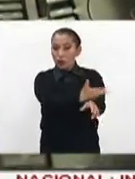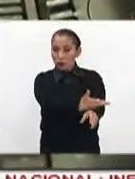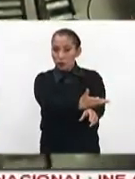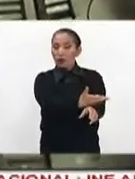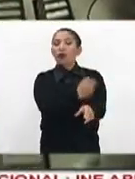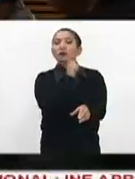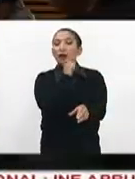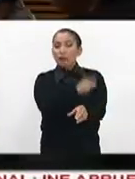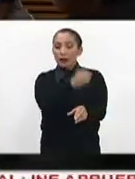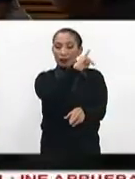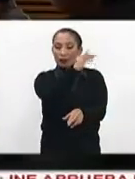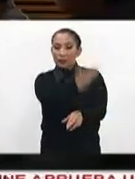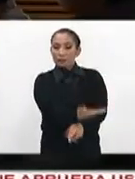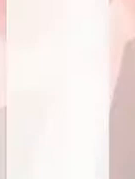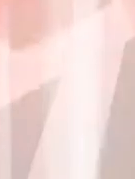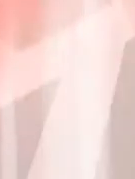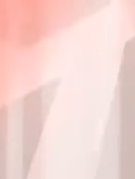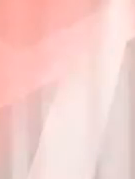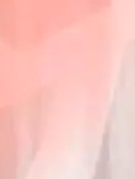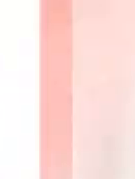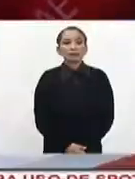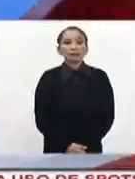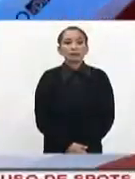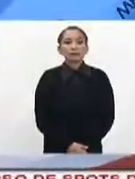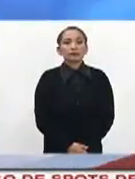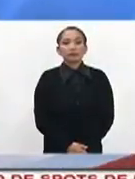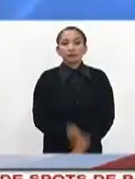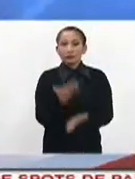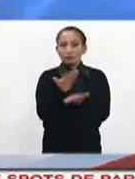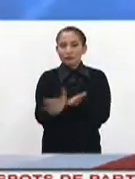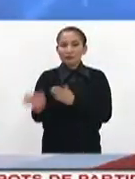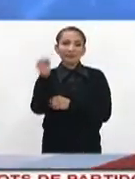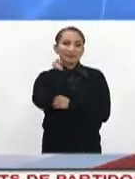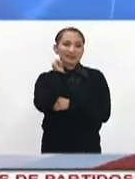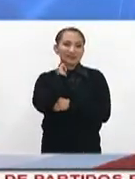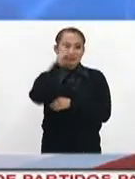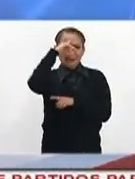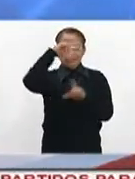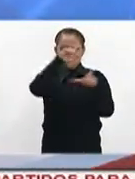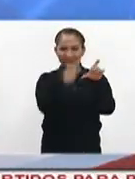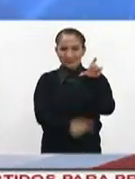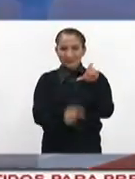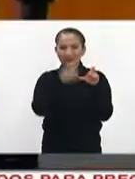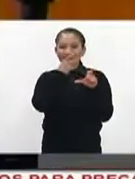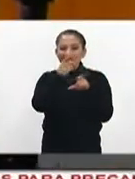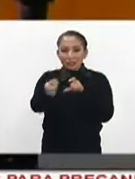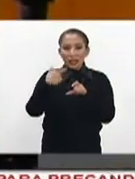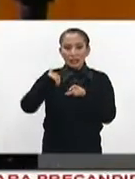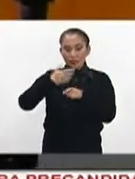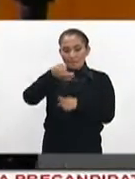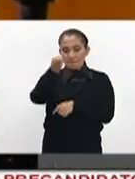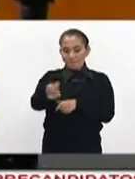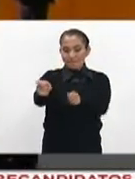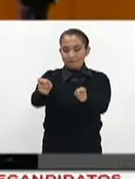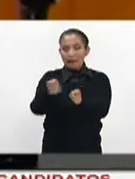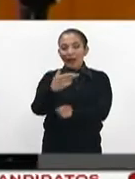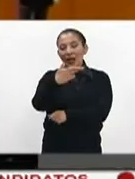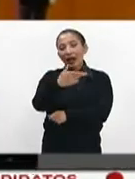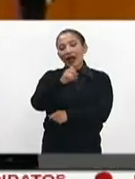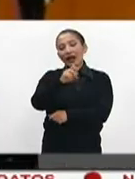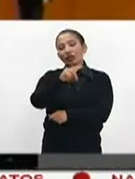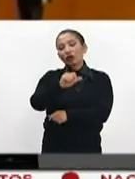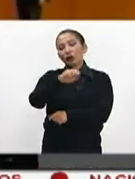todo también a la imagen. Por su parte, el Senado de la República designó y tomó protesta a Héctor